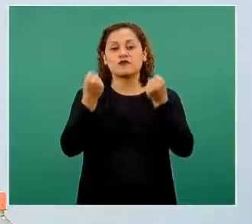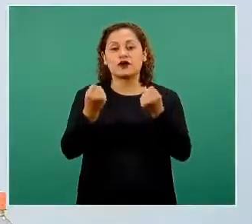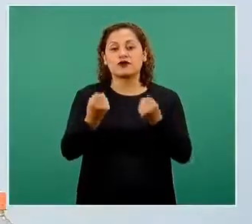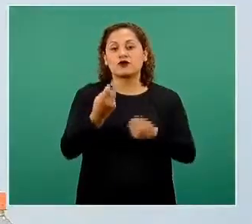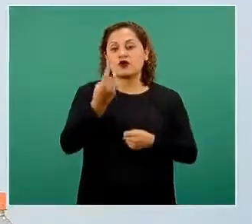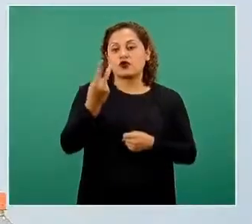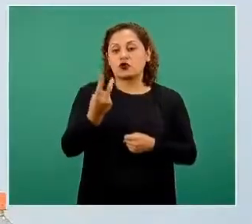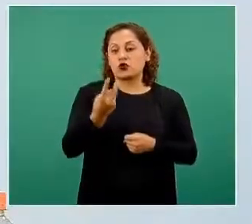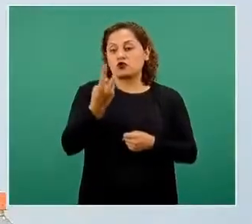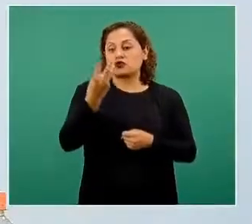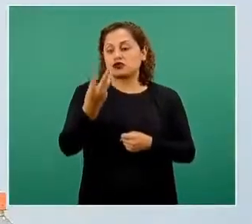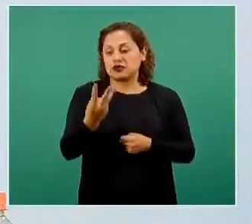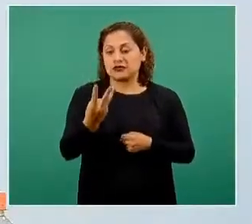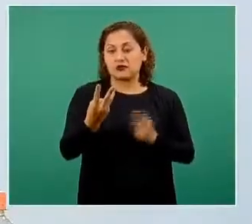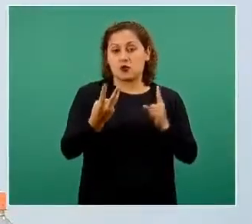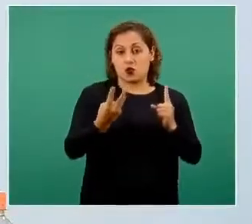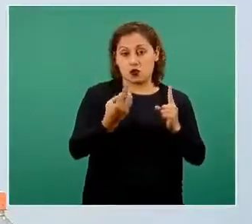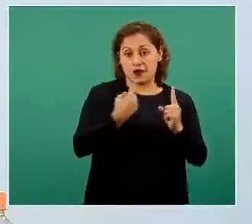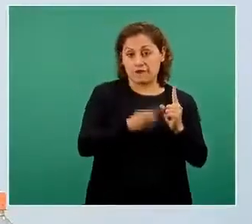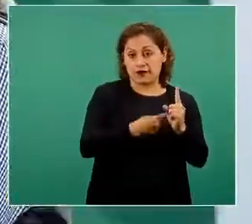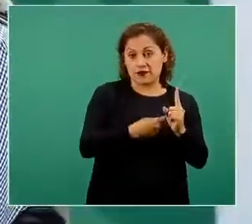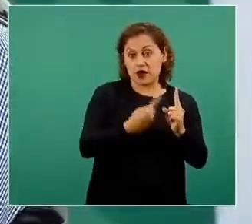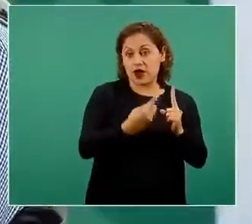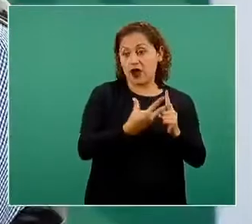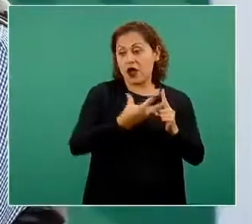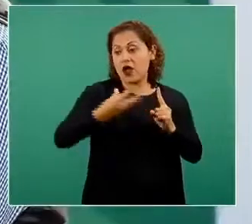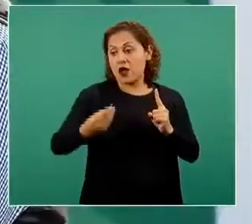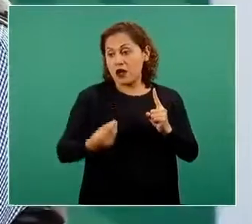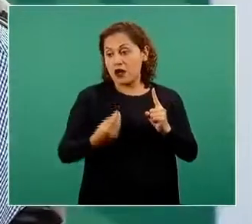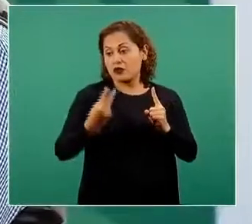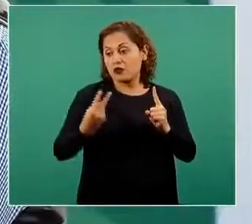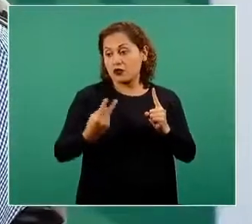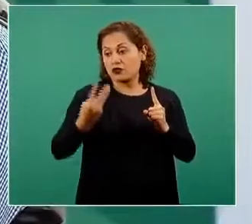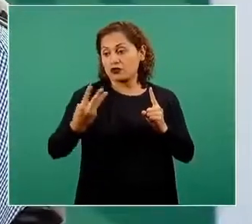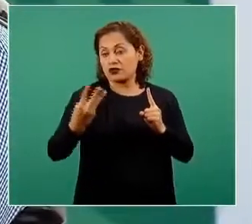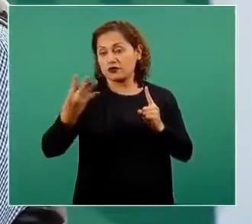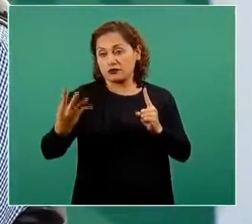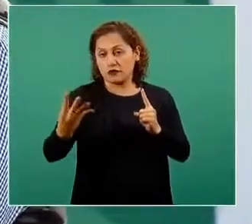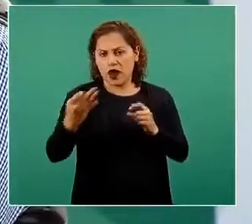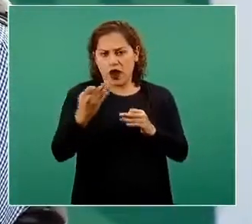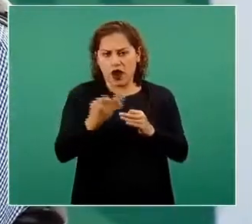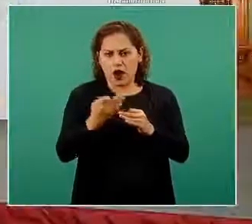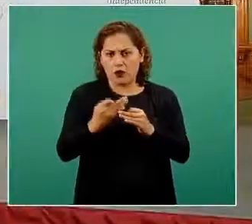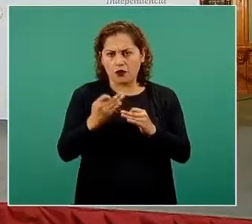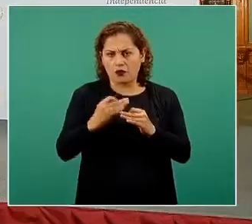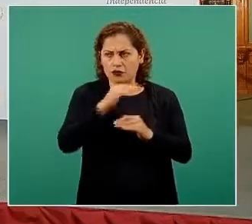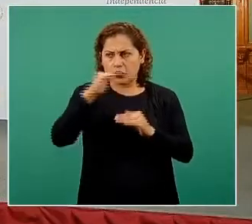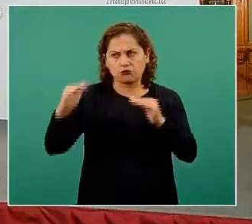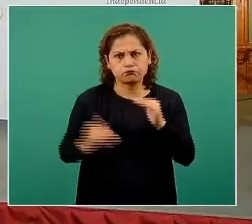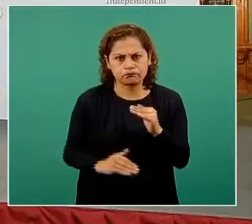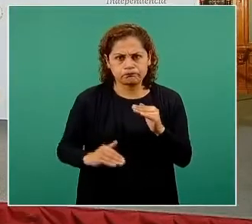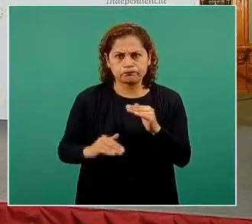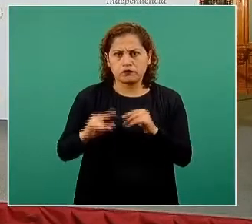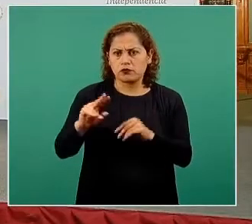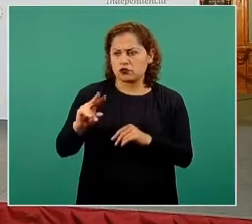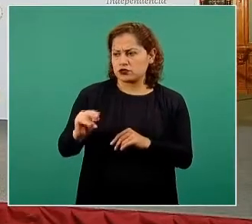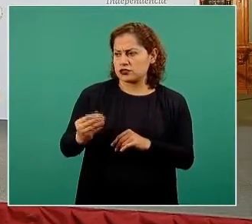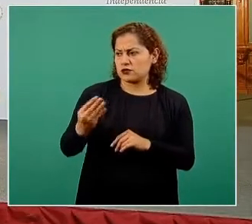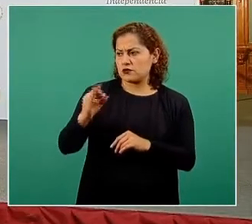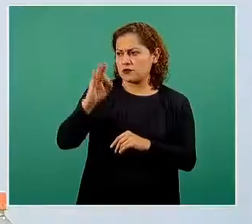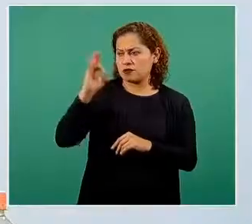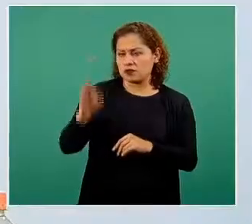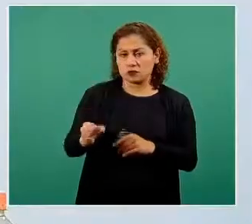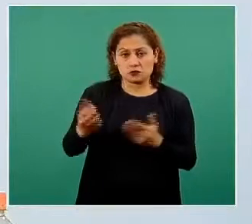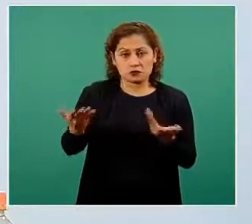personas por cada una que pueda enfermar. Entonces estar por debajo de uno y que es una situación en la que están la mayoría de las entidades federativas